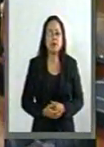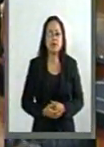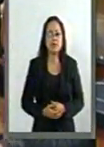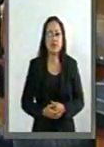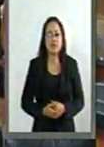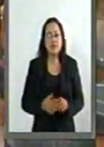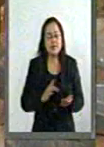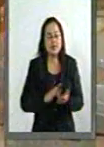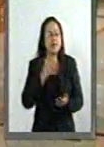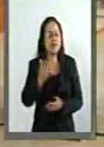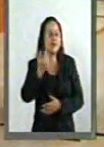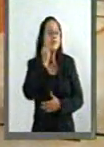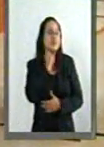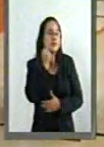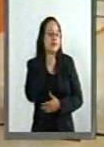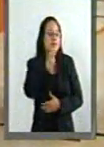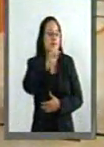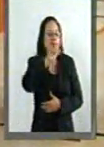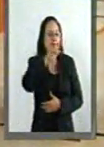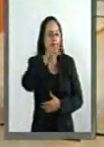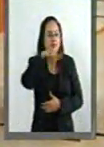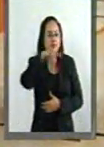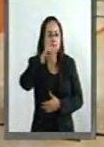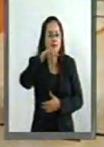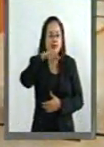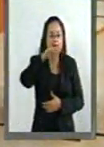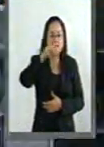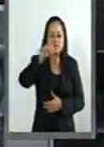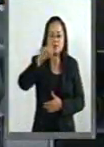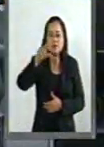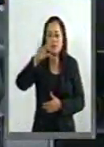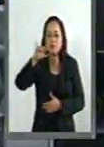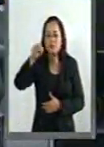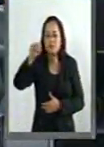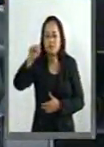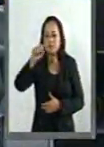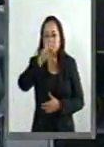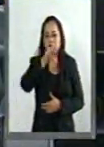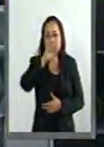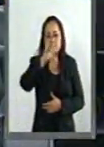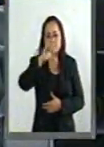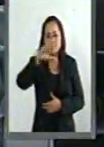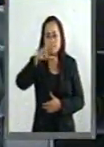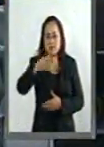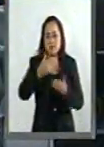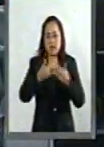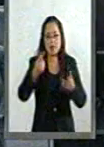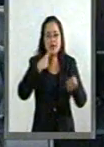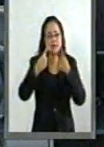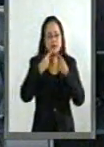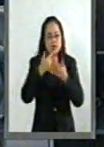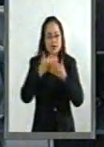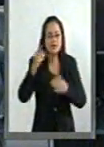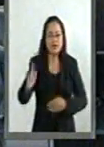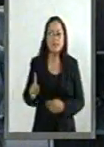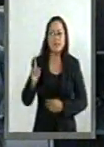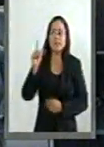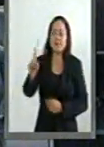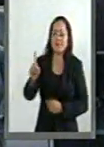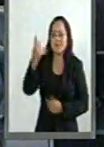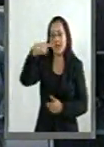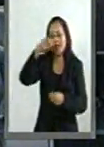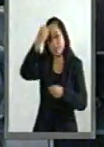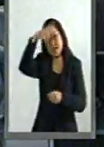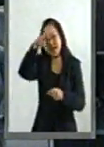Gracias, senador Armando Ríos Píter. Vamos a la discusión. En lo general tiene el uso de la palabra para hablar en